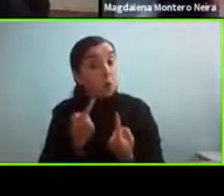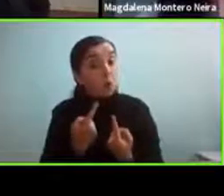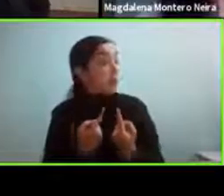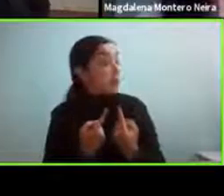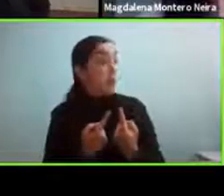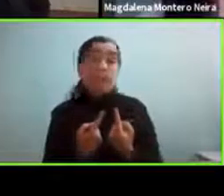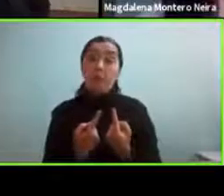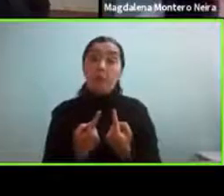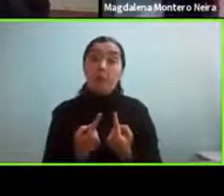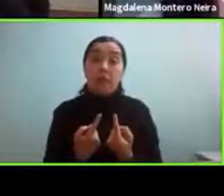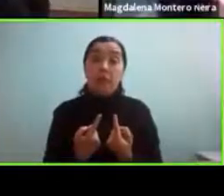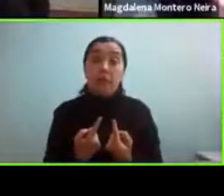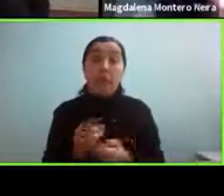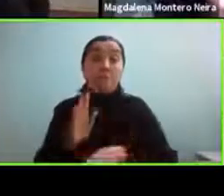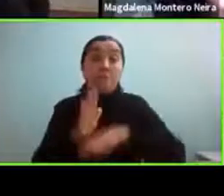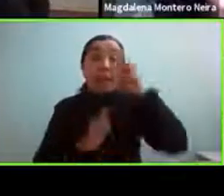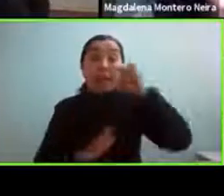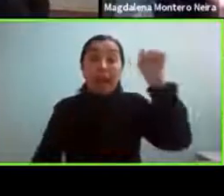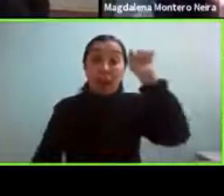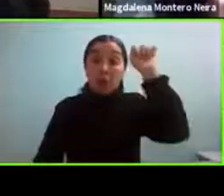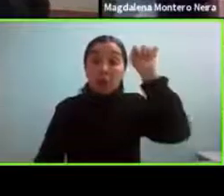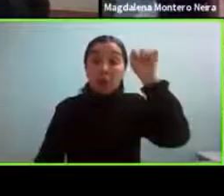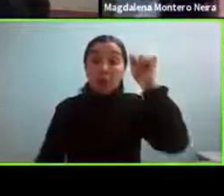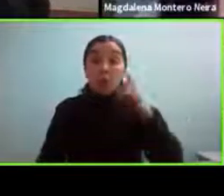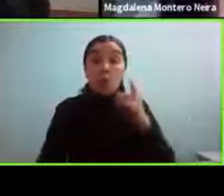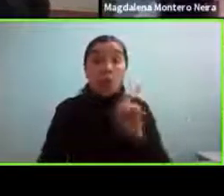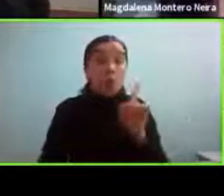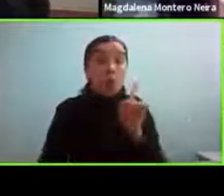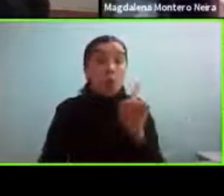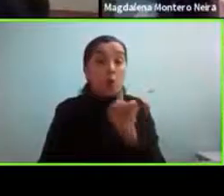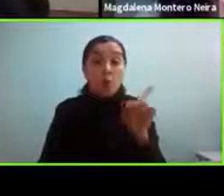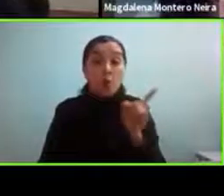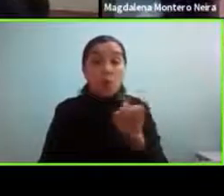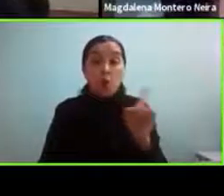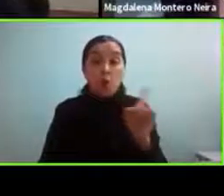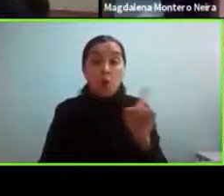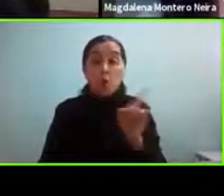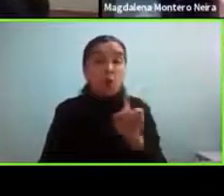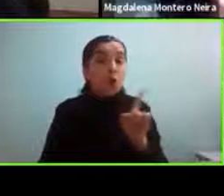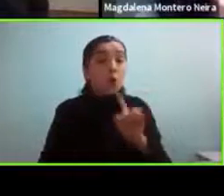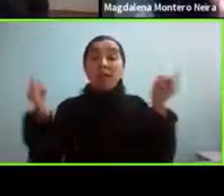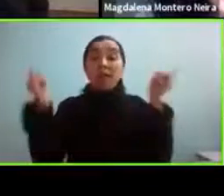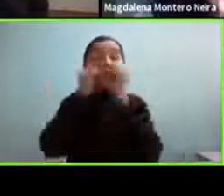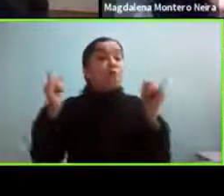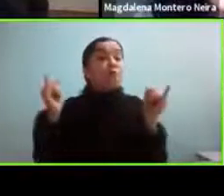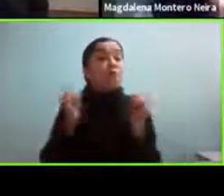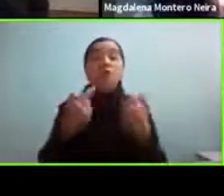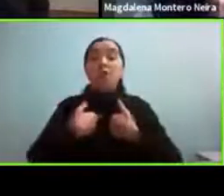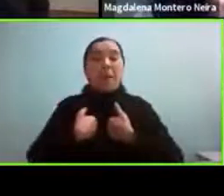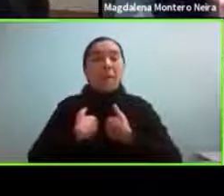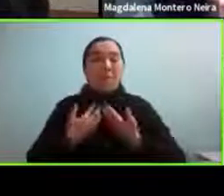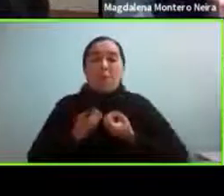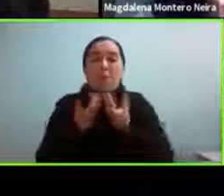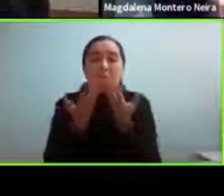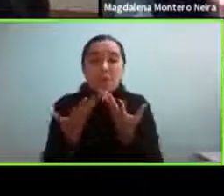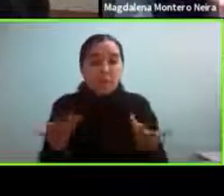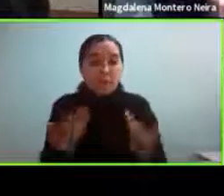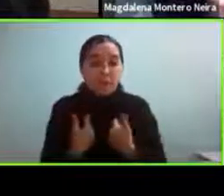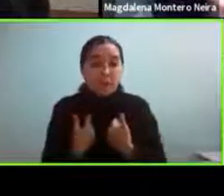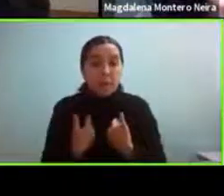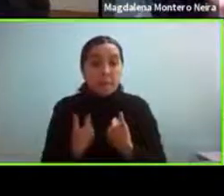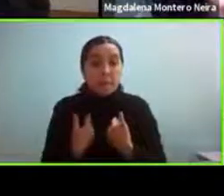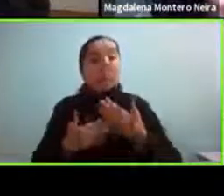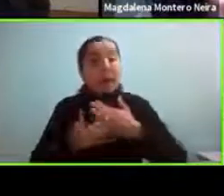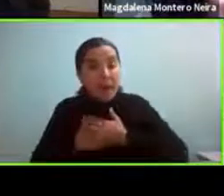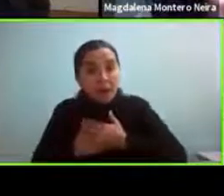mayoría de las personas de autismo no es la forma en que yo lo manifiesto pero para mí es muy importante